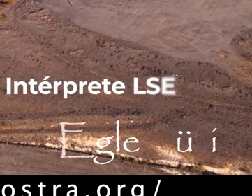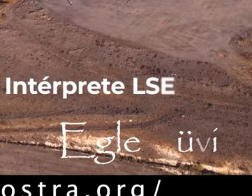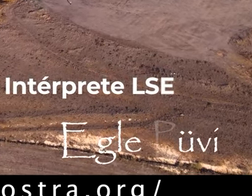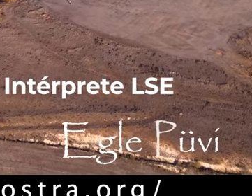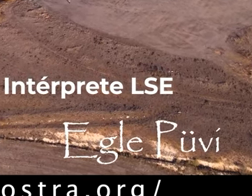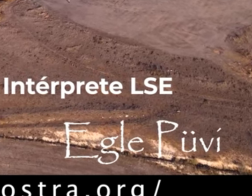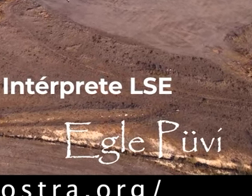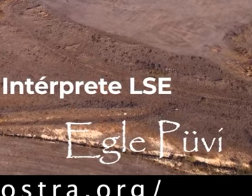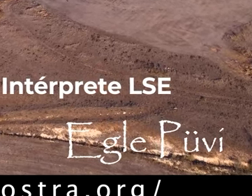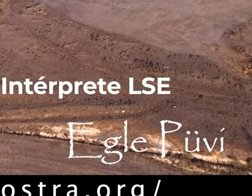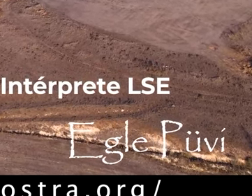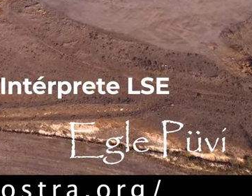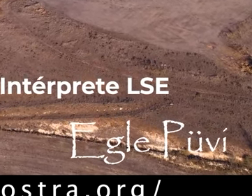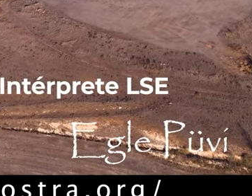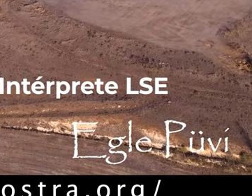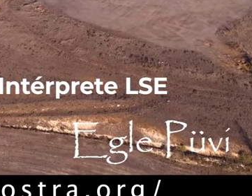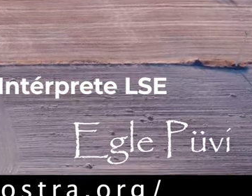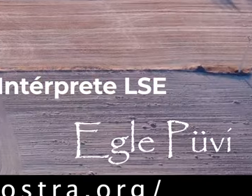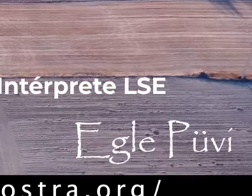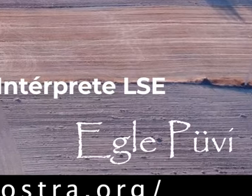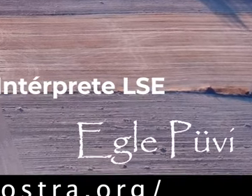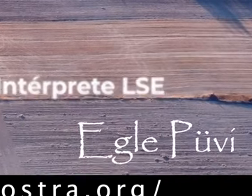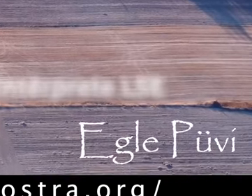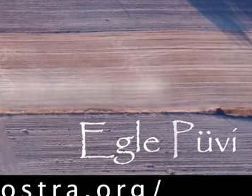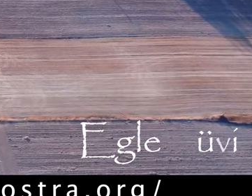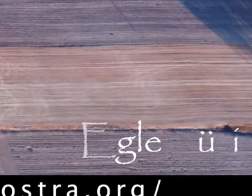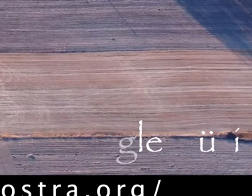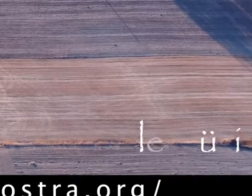¿Colaboras? ¡Colaboraso?